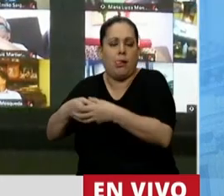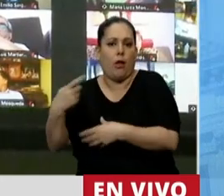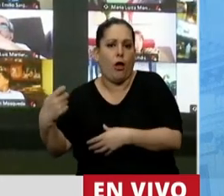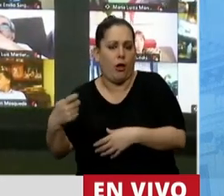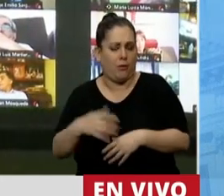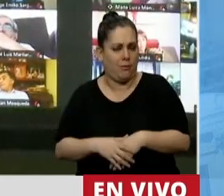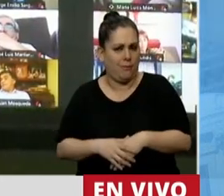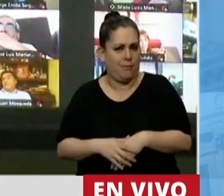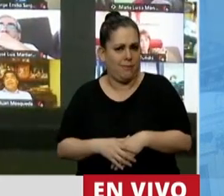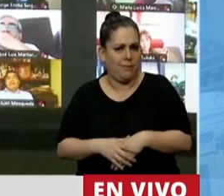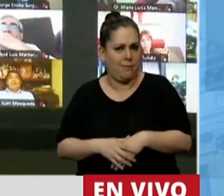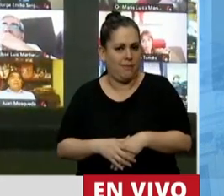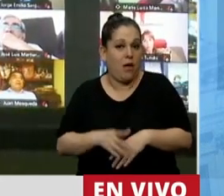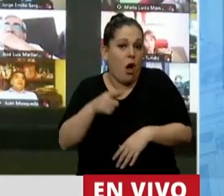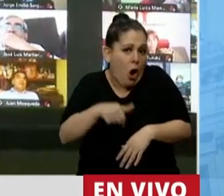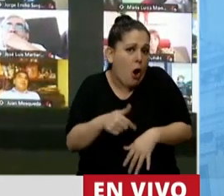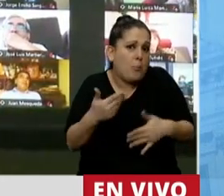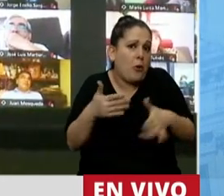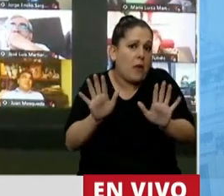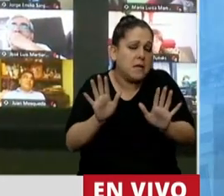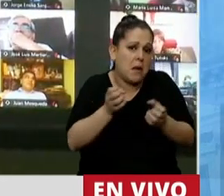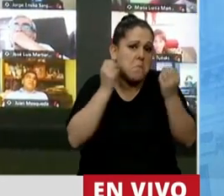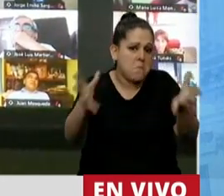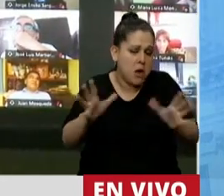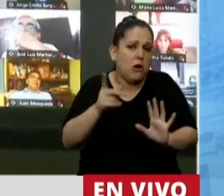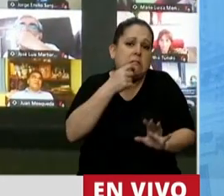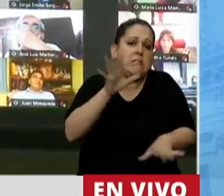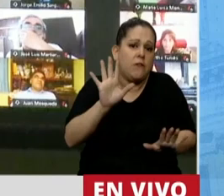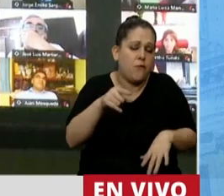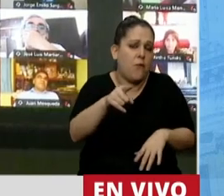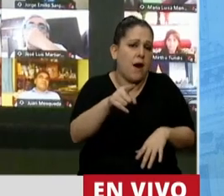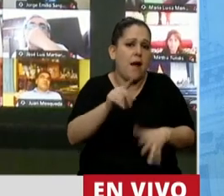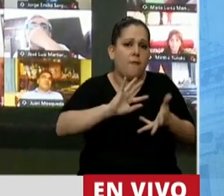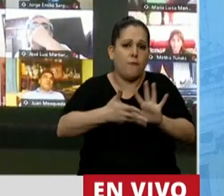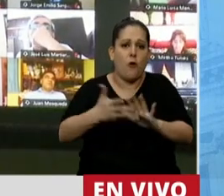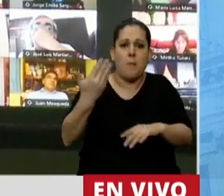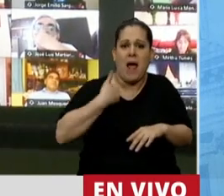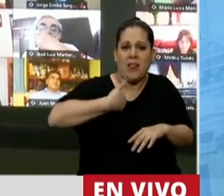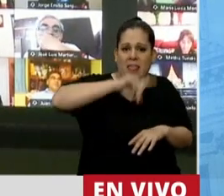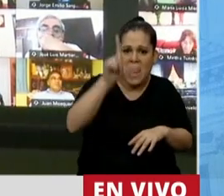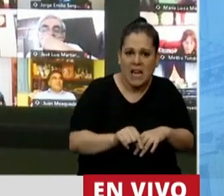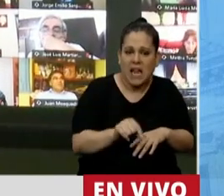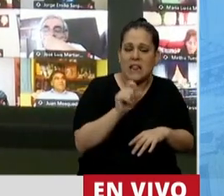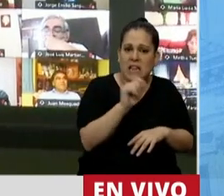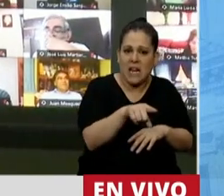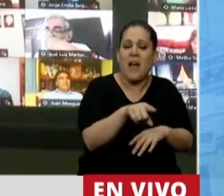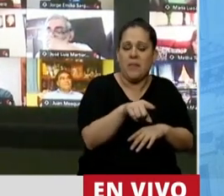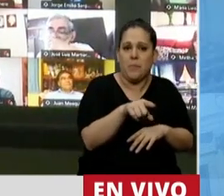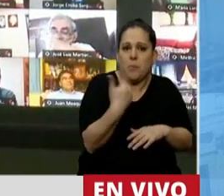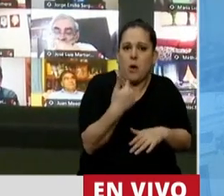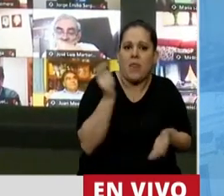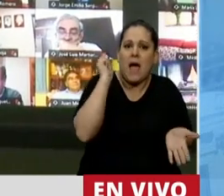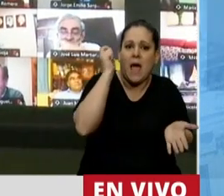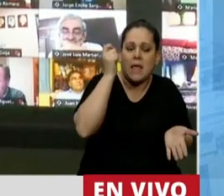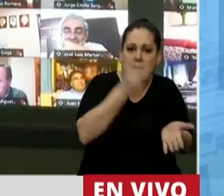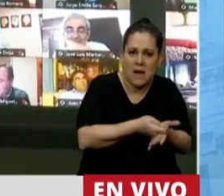Hoy podríamos estar mucho mejor si se apostara a un modelo de país donde los que pueden invertir tengan